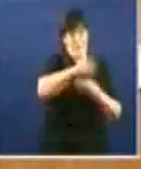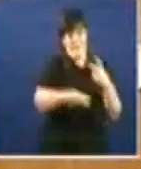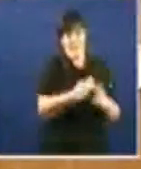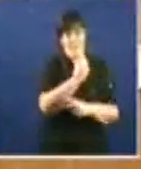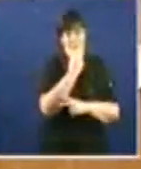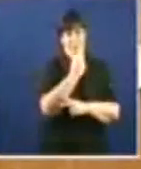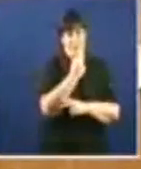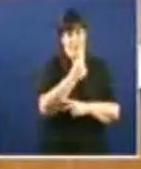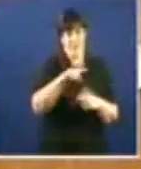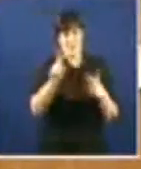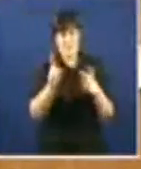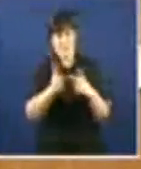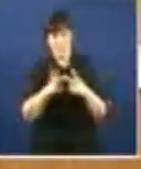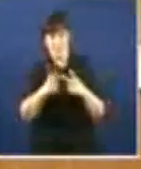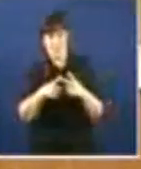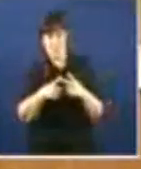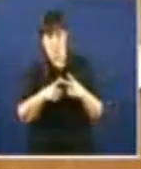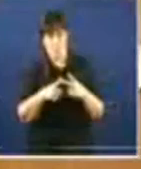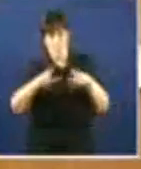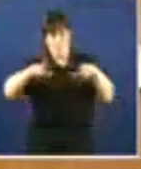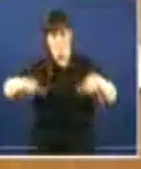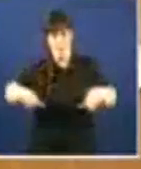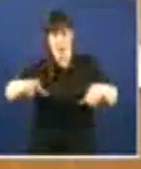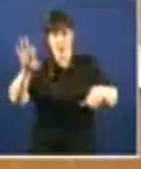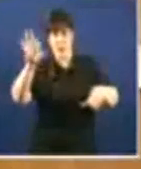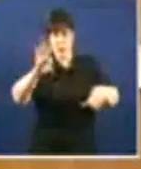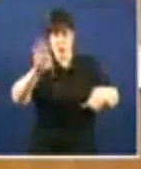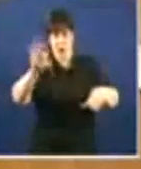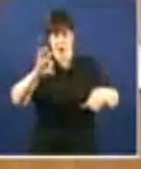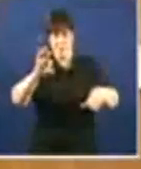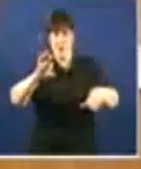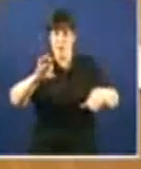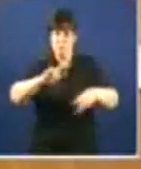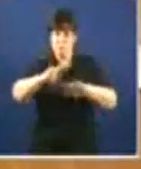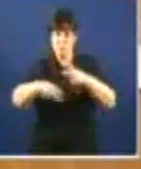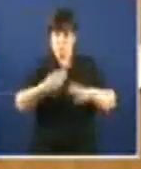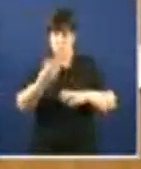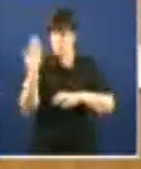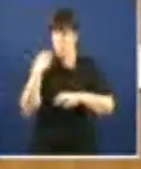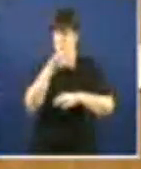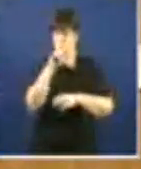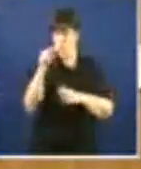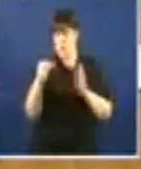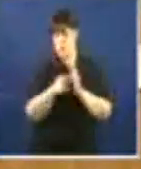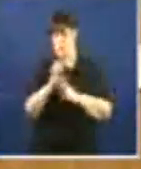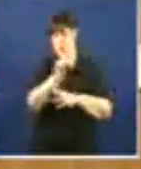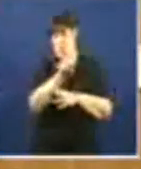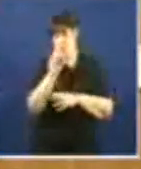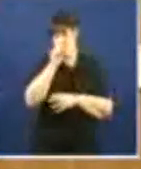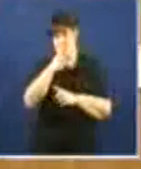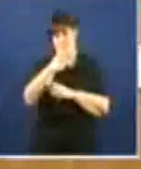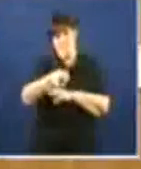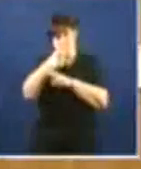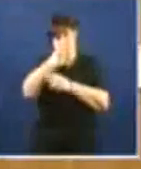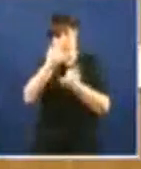o cambio de clasificación da planta de Sogama decidida por o señor Feijó en 2011, e que, como se reflexan as contas de